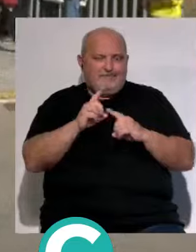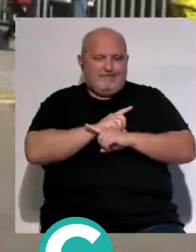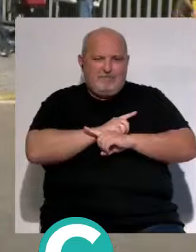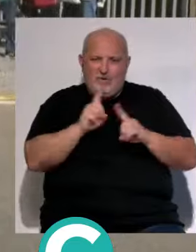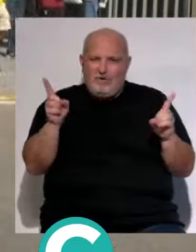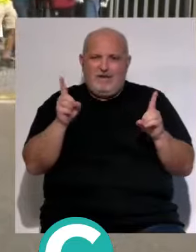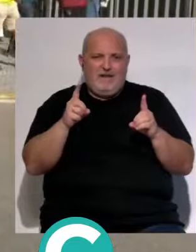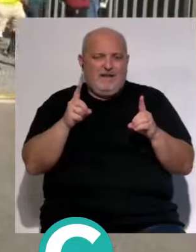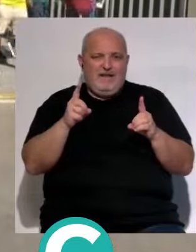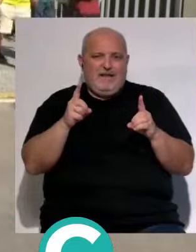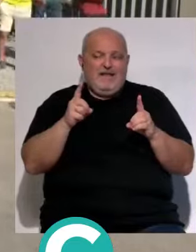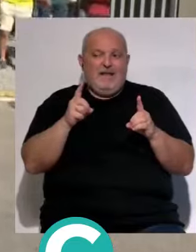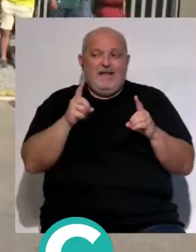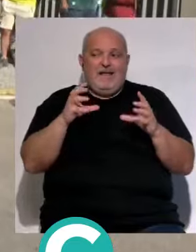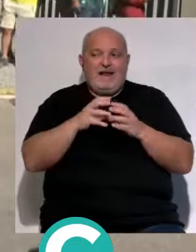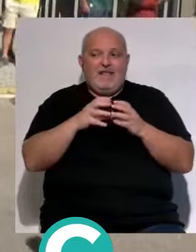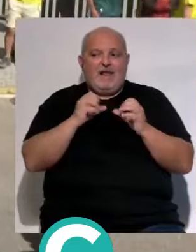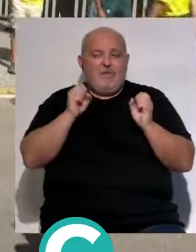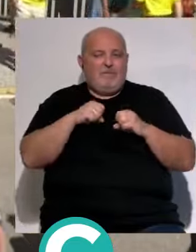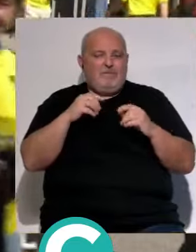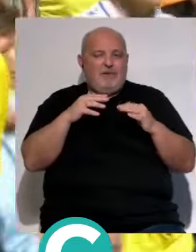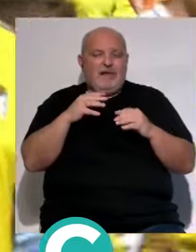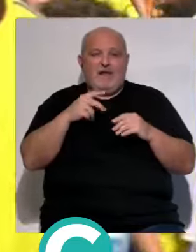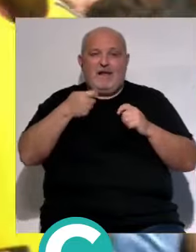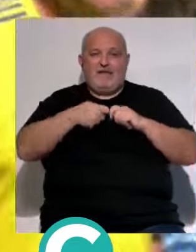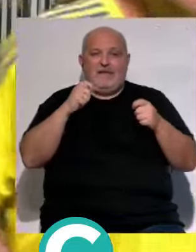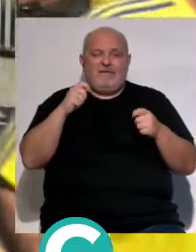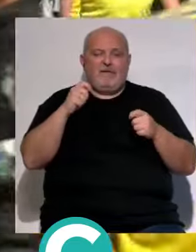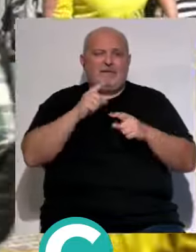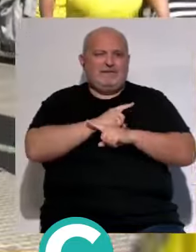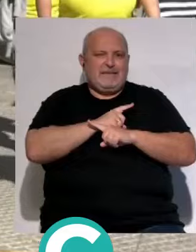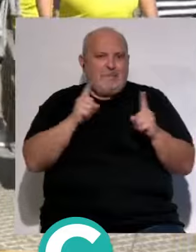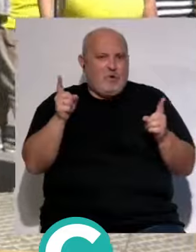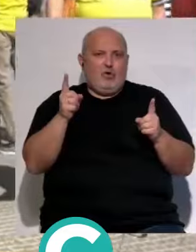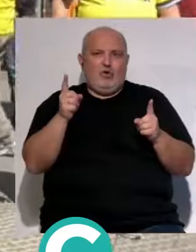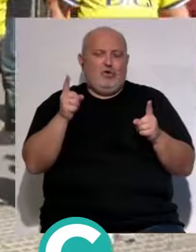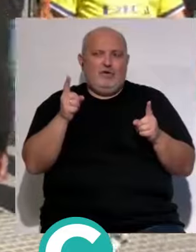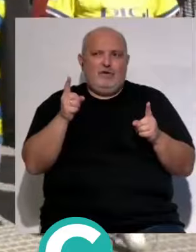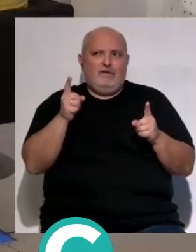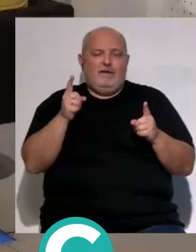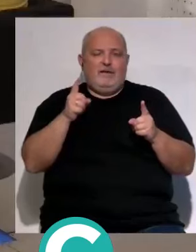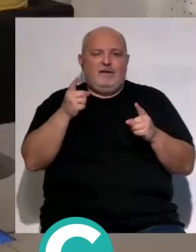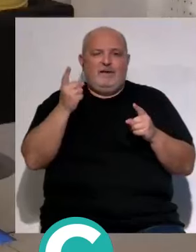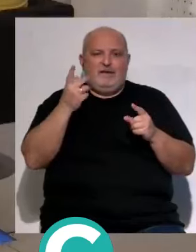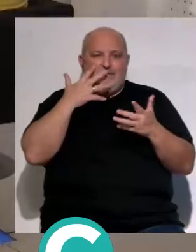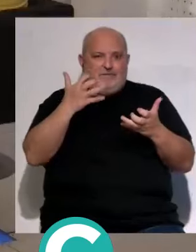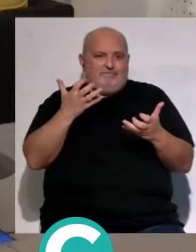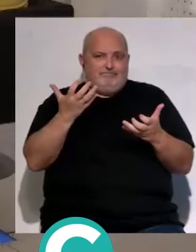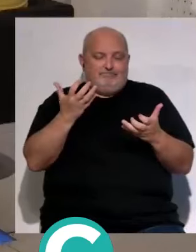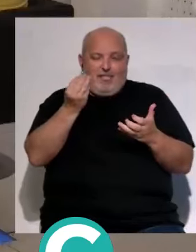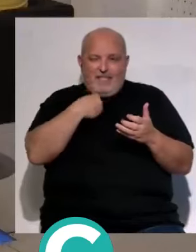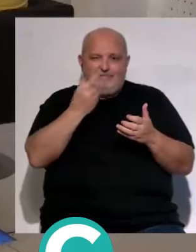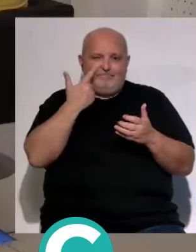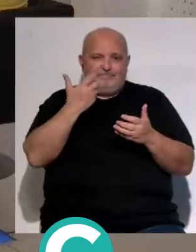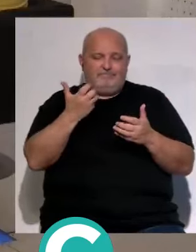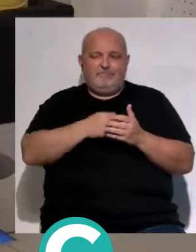finales ni no finales porque en Granada no competimos en Getafe con uno más no competimos que el último que el último aunque